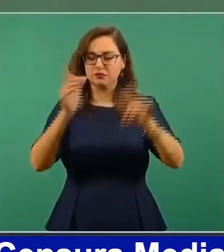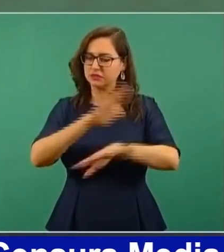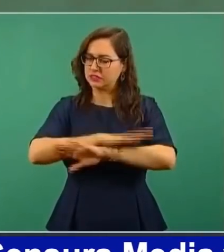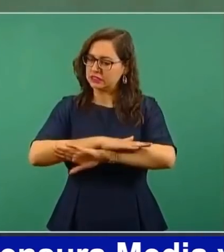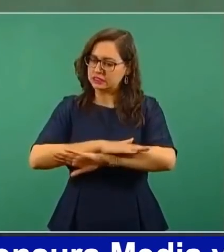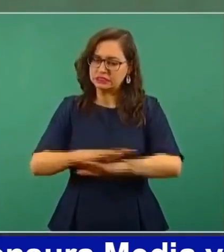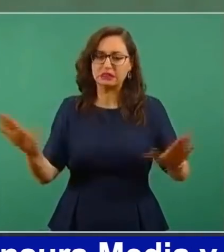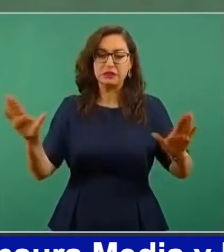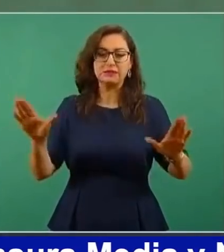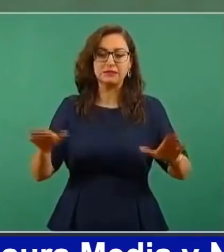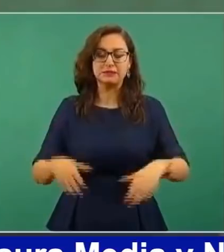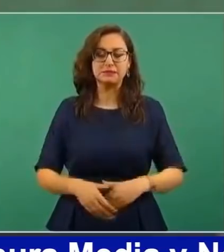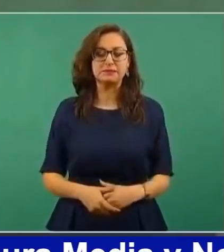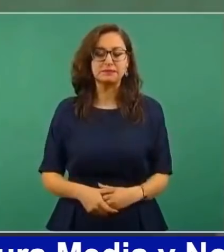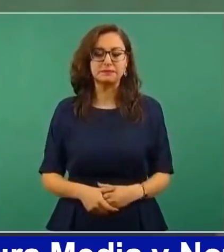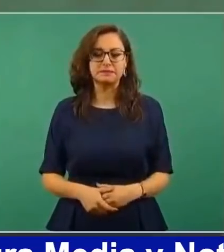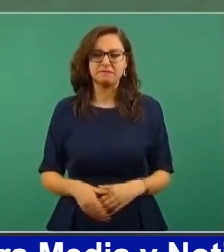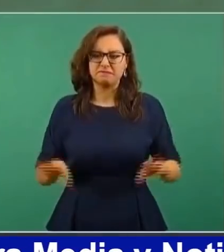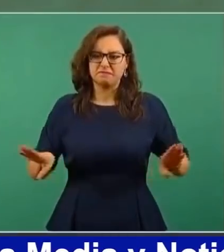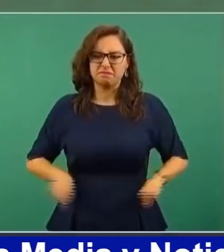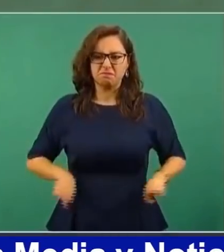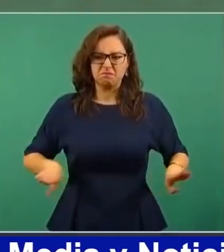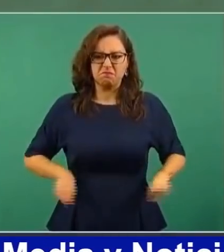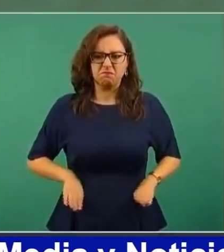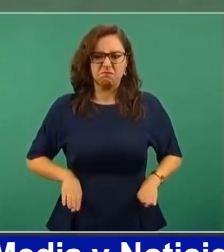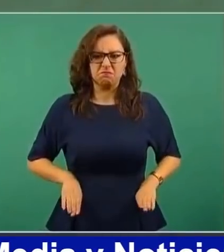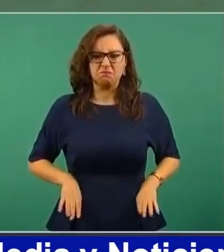ese afán autoritario